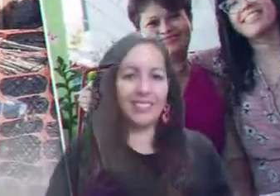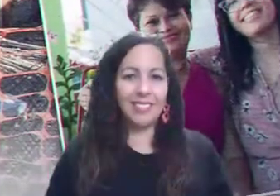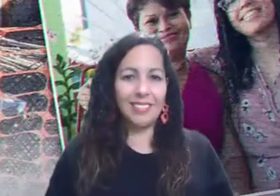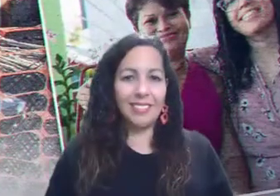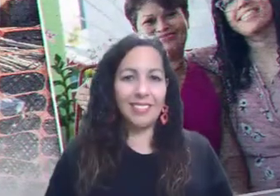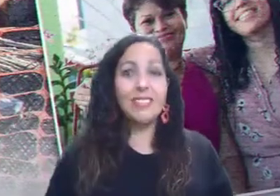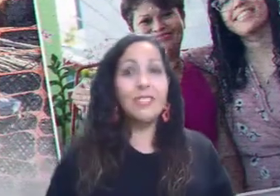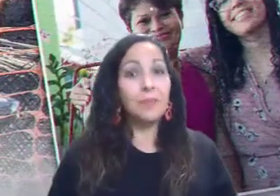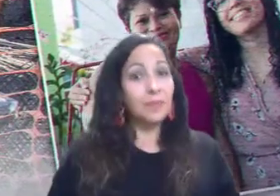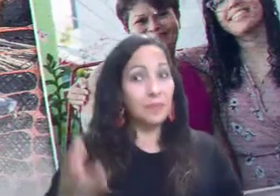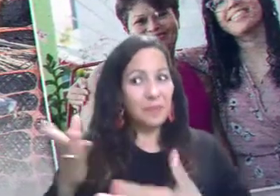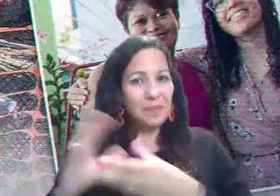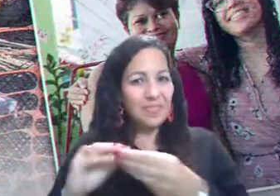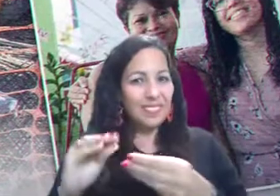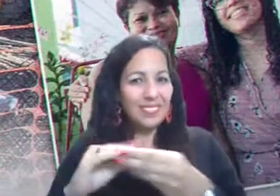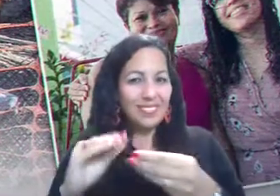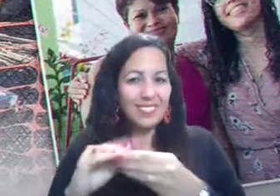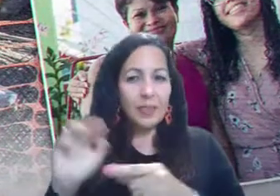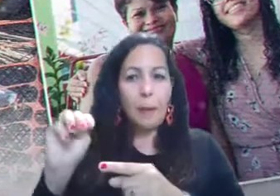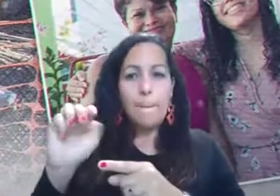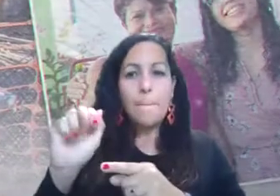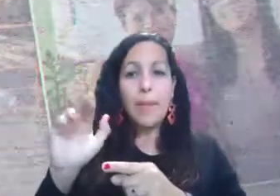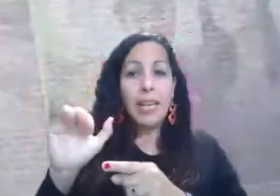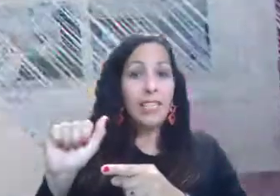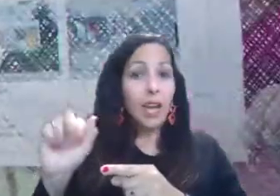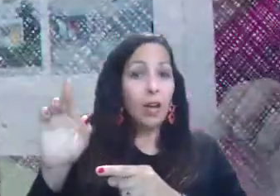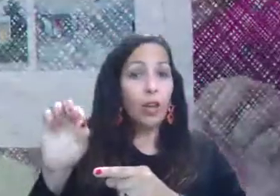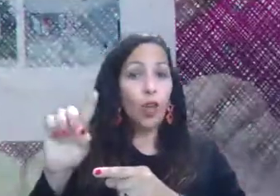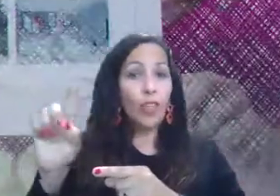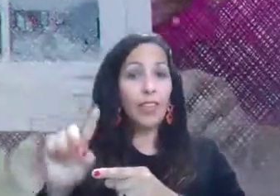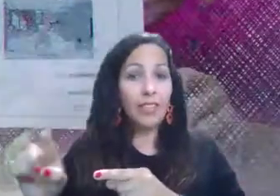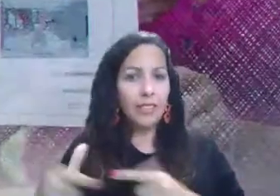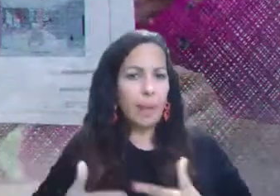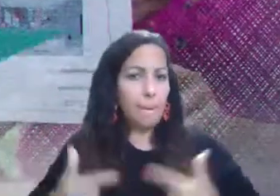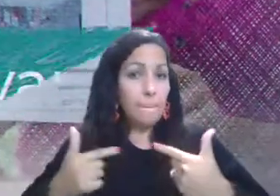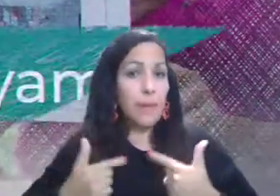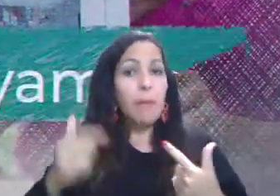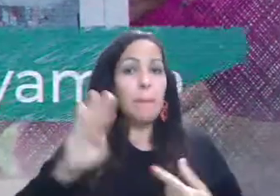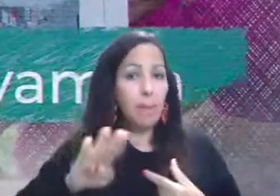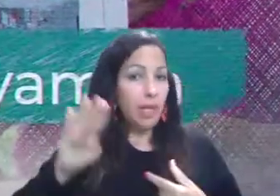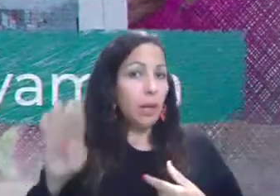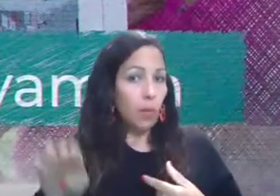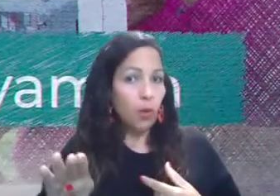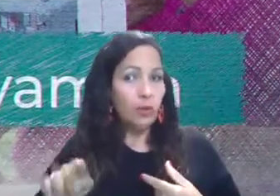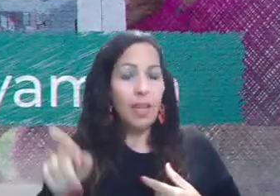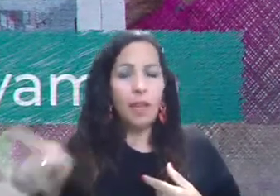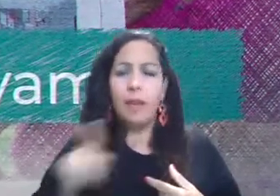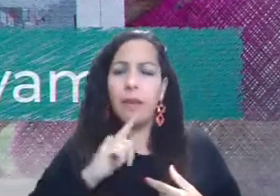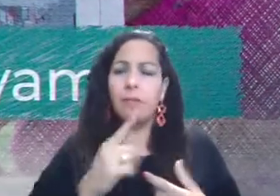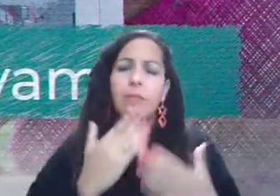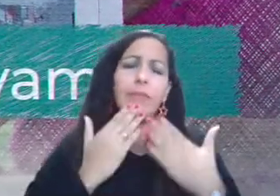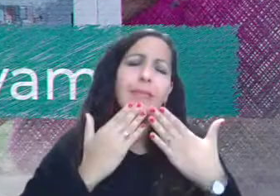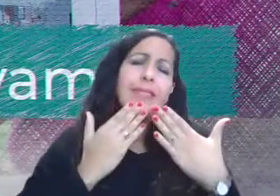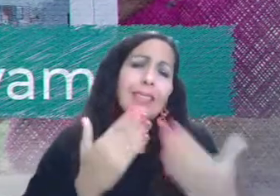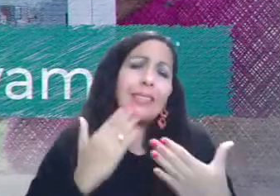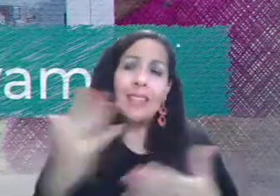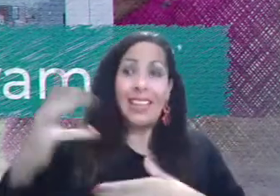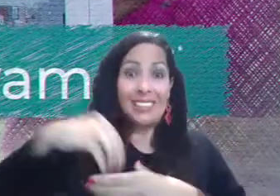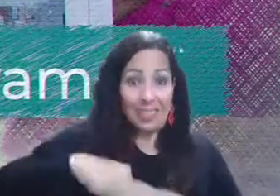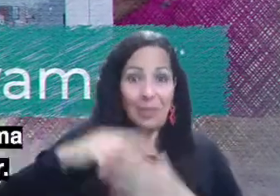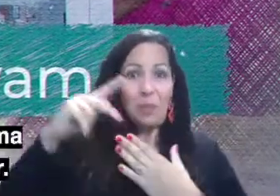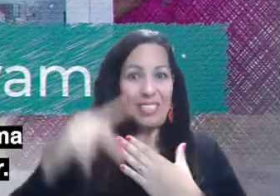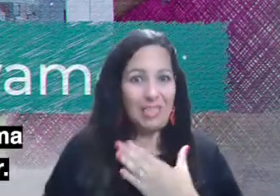Conozca la historia de Doña María Rodríguez, residente del pueblo de Bayamón y agradecida participante del programa